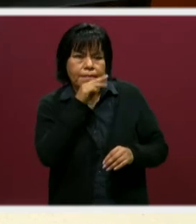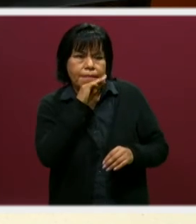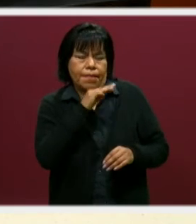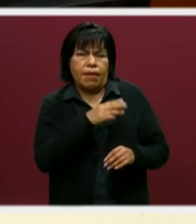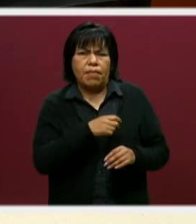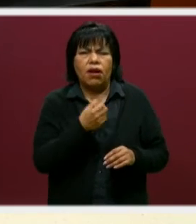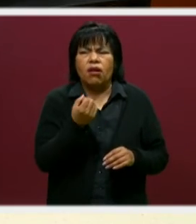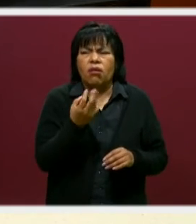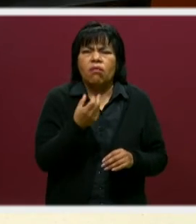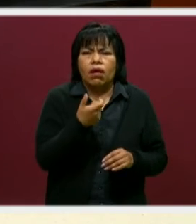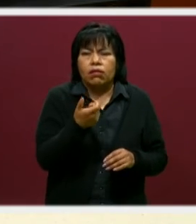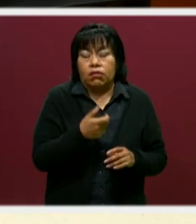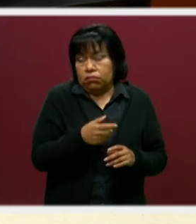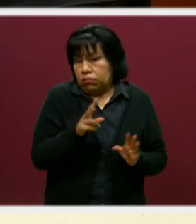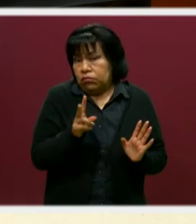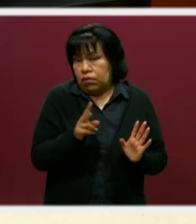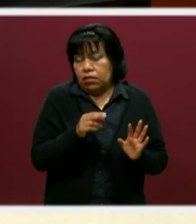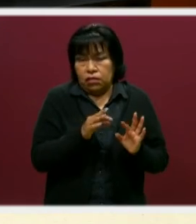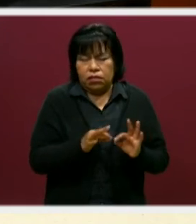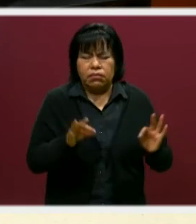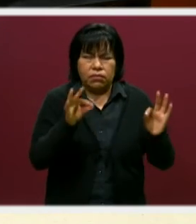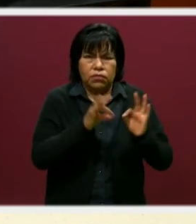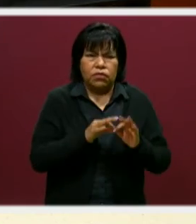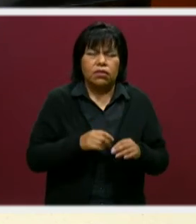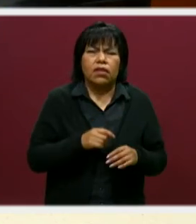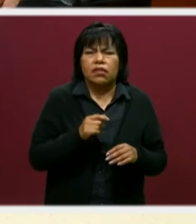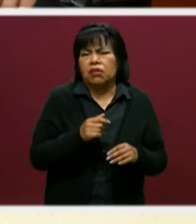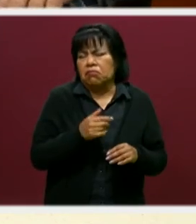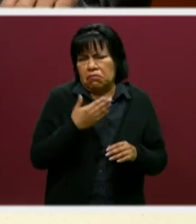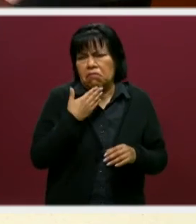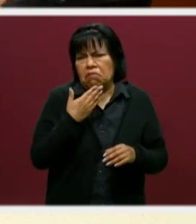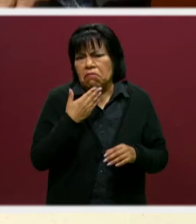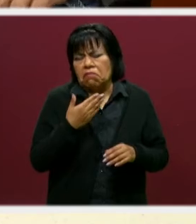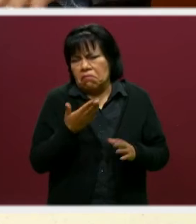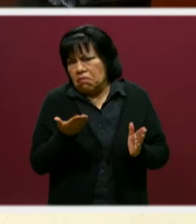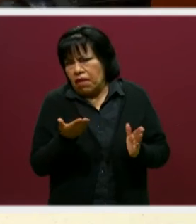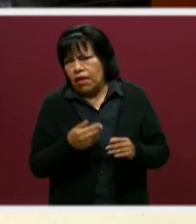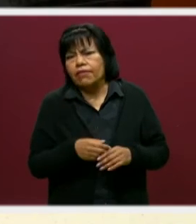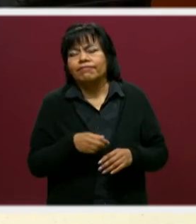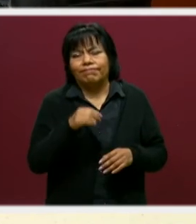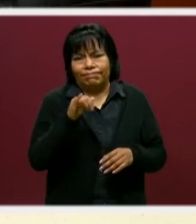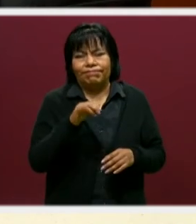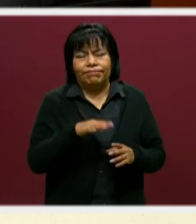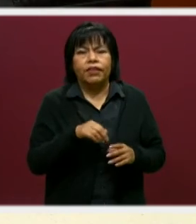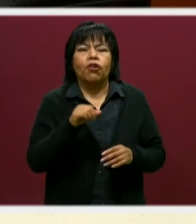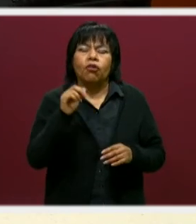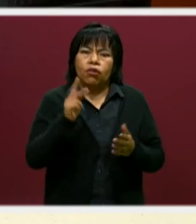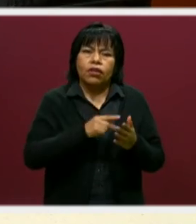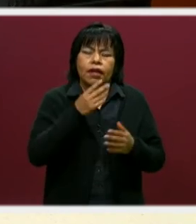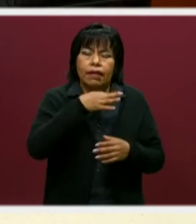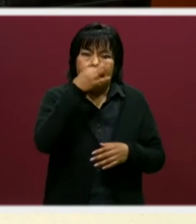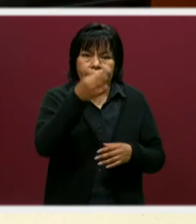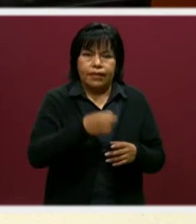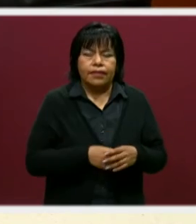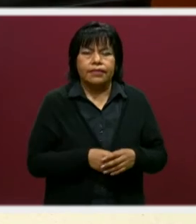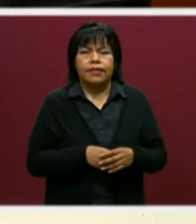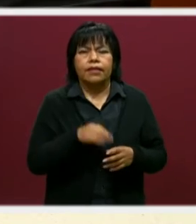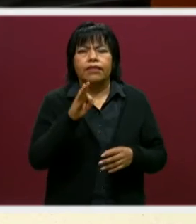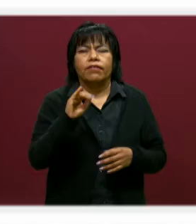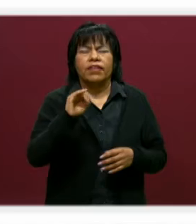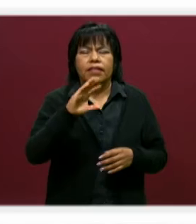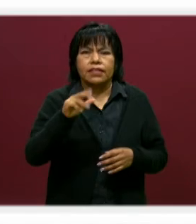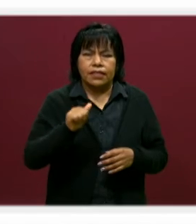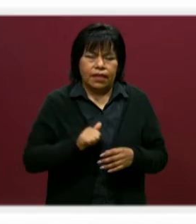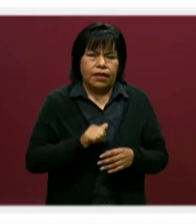son los costos, y creo que vale la pena comentarlos porque son costos muy accesibles, ¿no? Sí, si quieren, lo repito, la ficha de